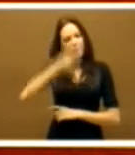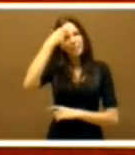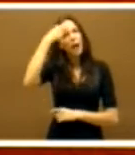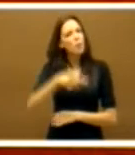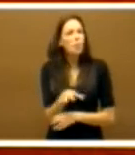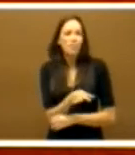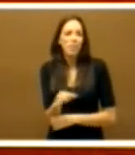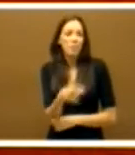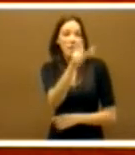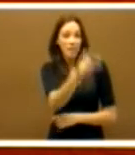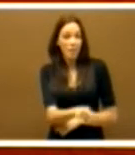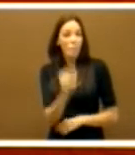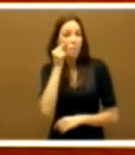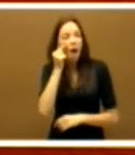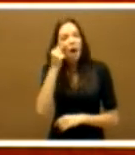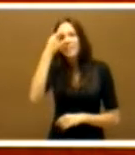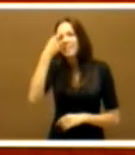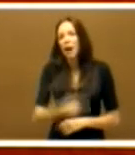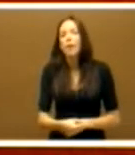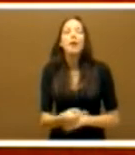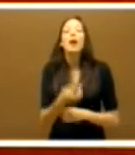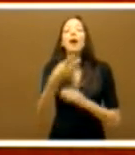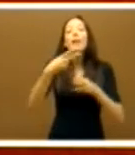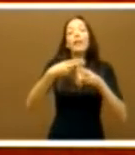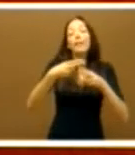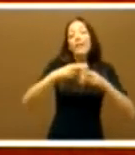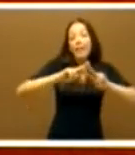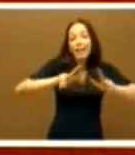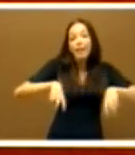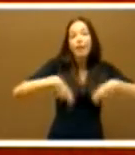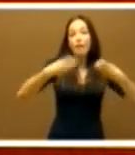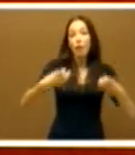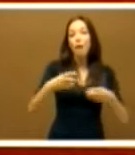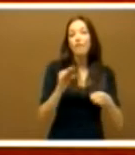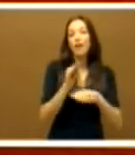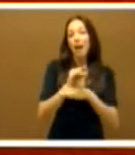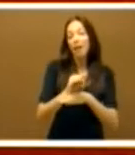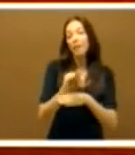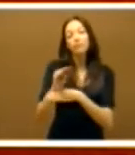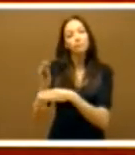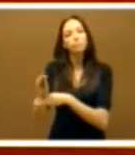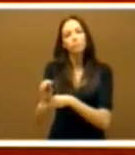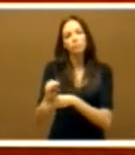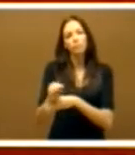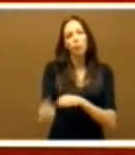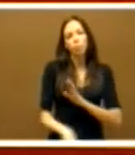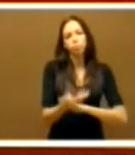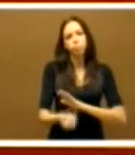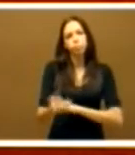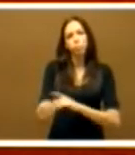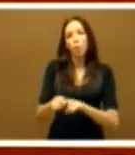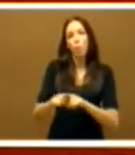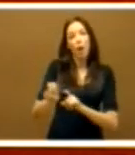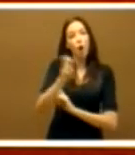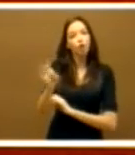poner en marcha aquellas reformas fiscales que tanto empleo han generado por los gobiernos del Partido Popular en otras comunidades